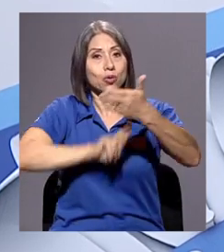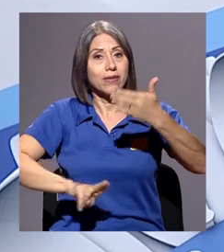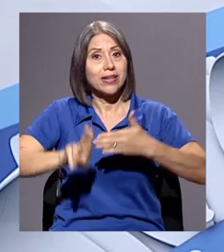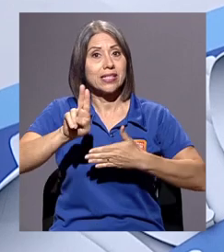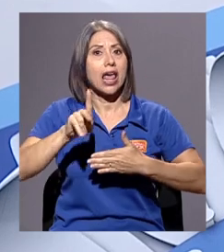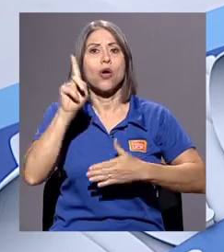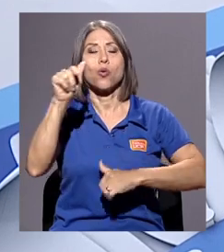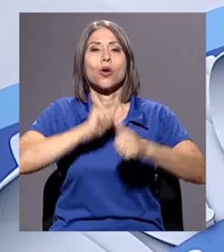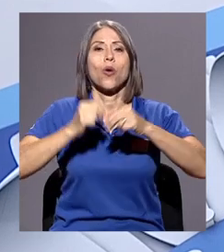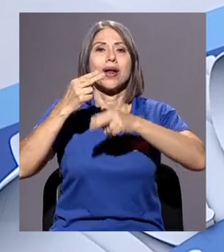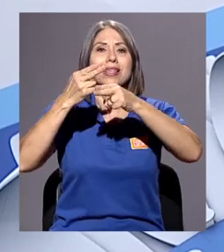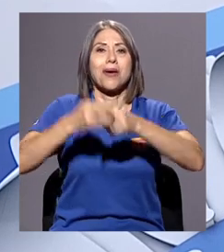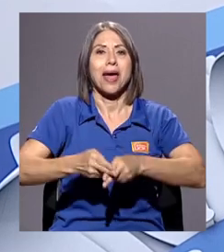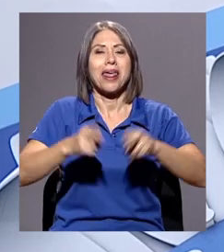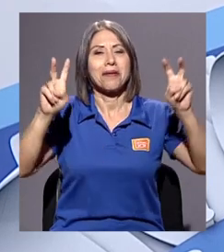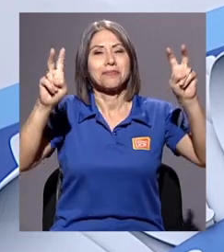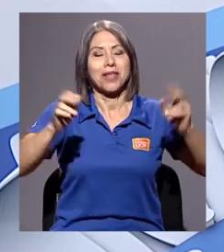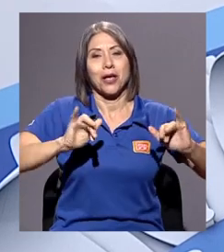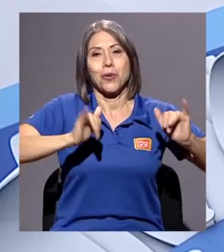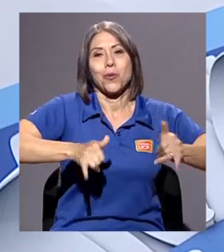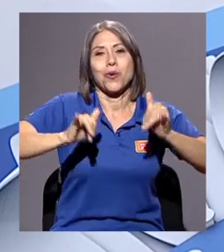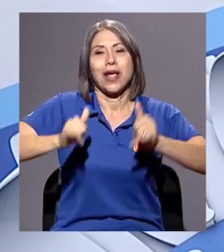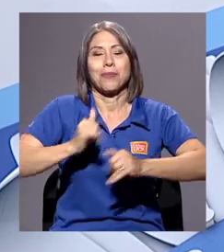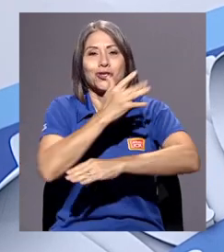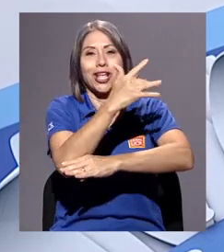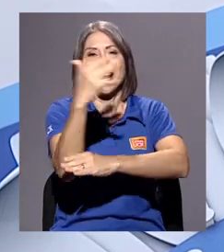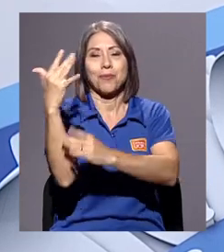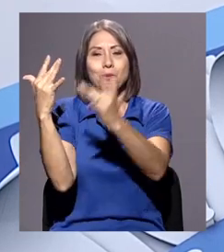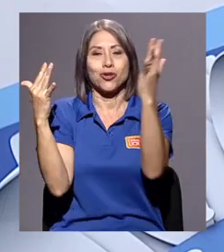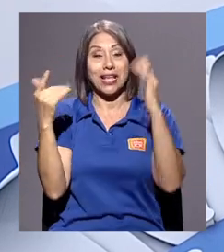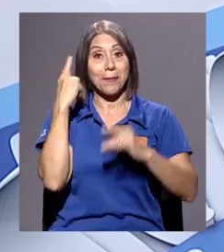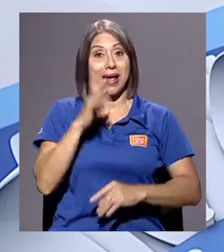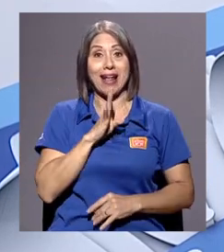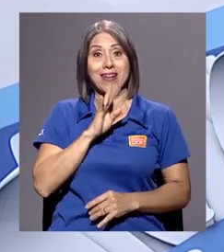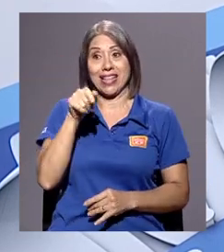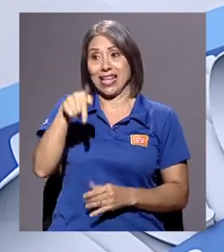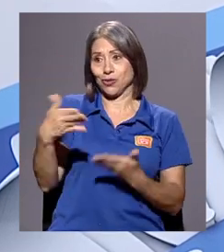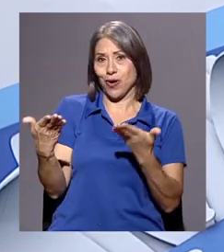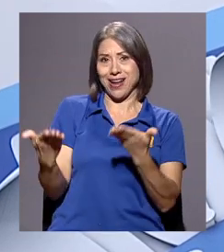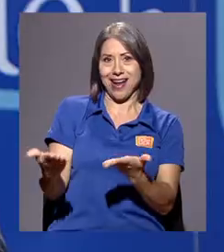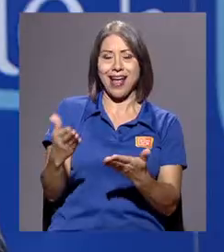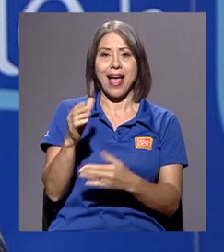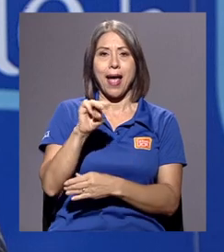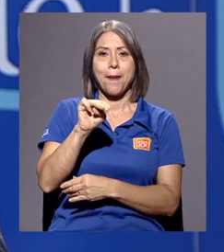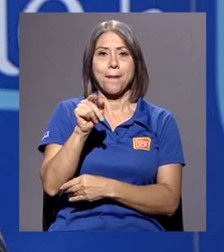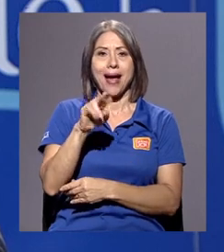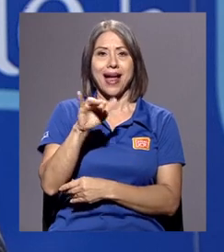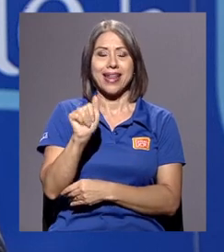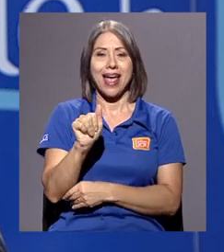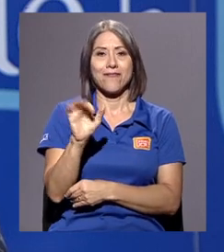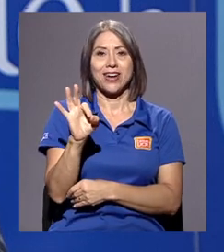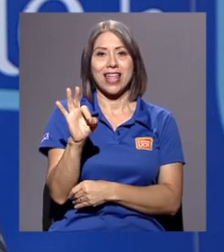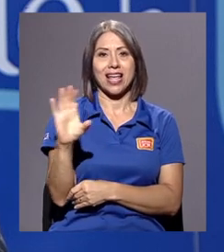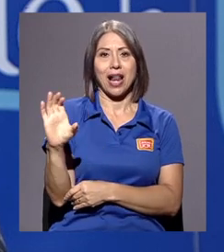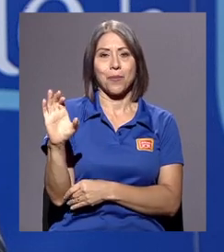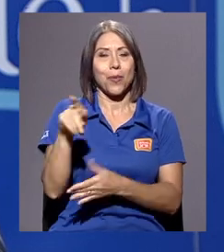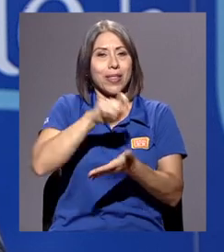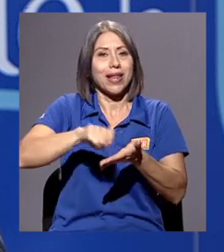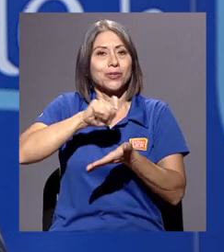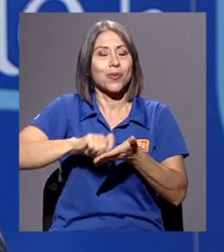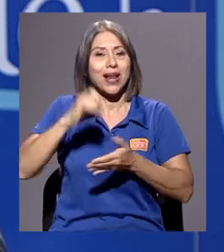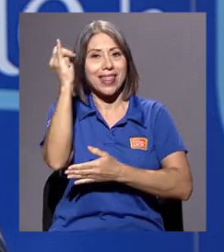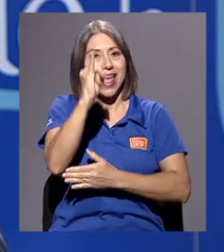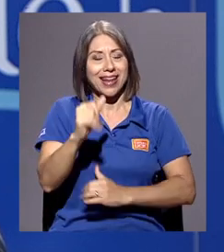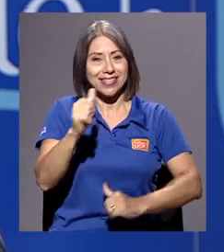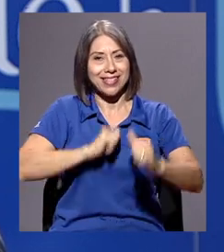Universitario una obra llamada Juguemos en el Bosque y para hablar de ello se encuentra conmigo María Fernanda Calvo, de la Escuela de Artes